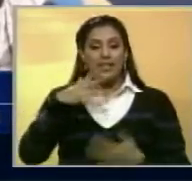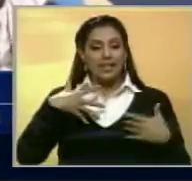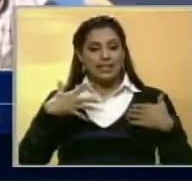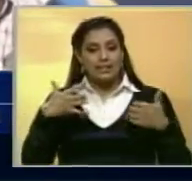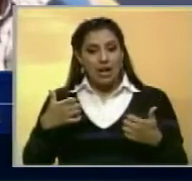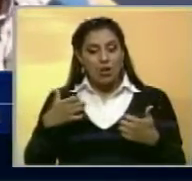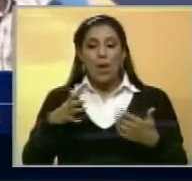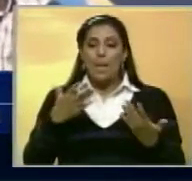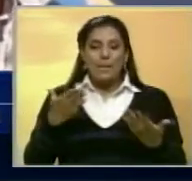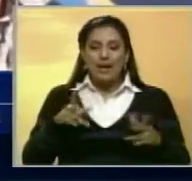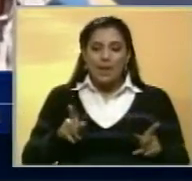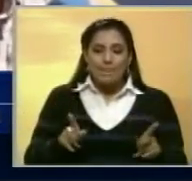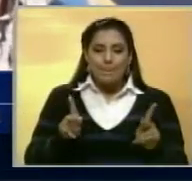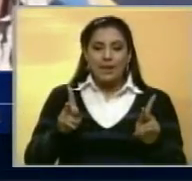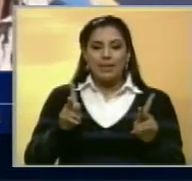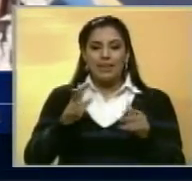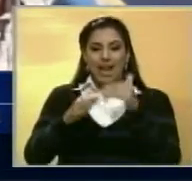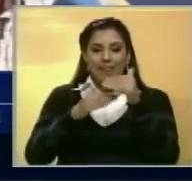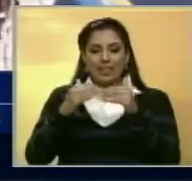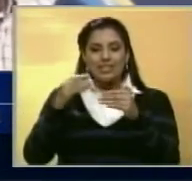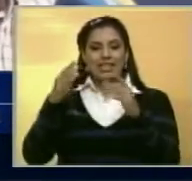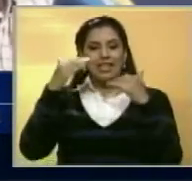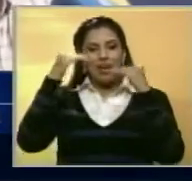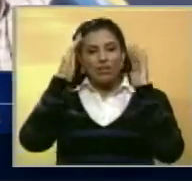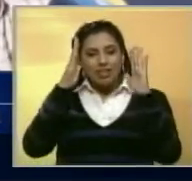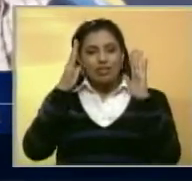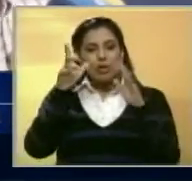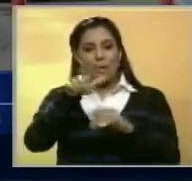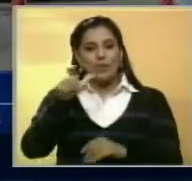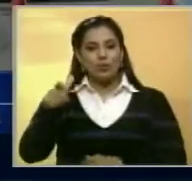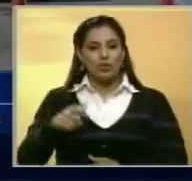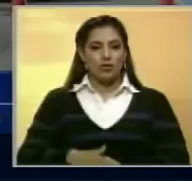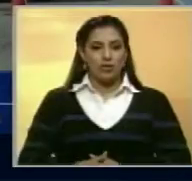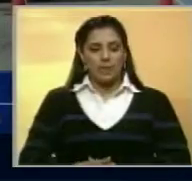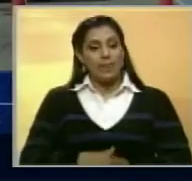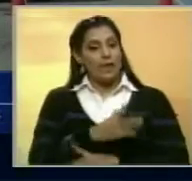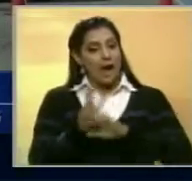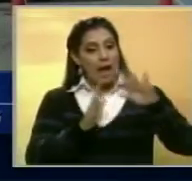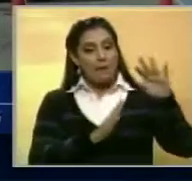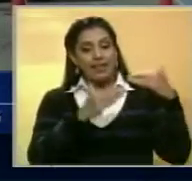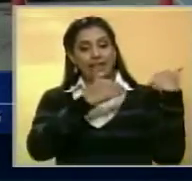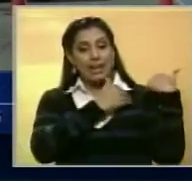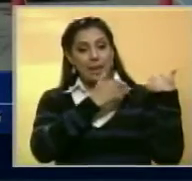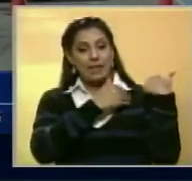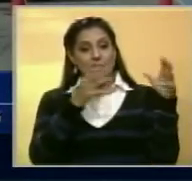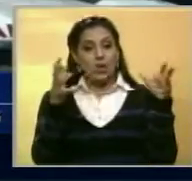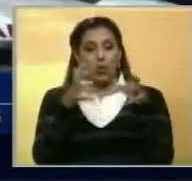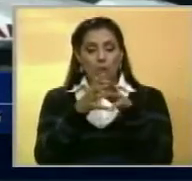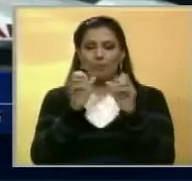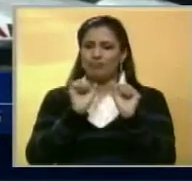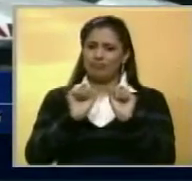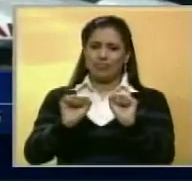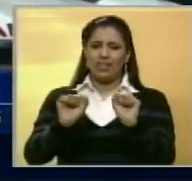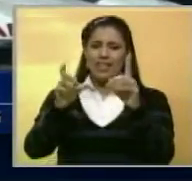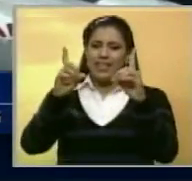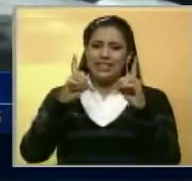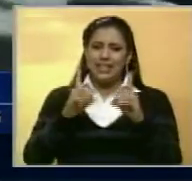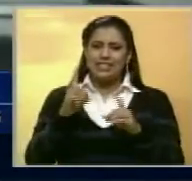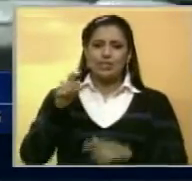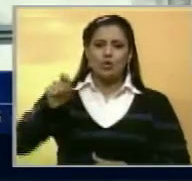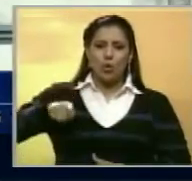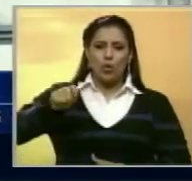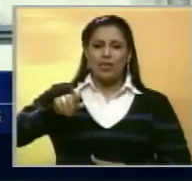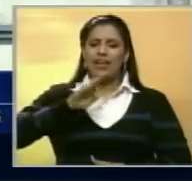salud que permitan allanar el camino a una atención más digna para nuestros pacientes. Por otra parte el representante del gremio rechazó la decisión del